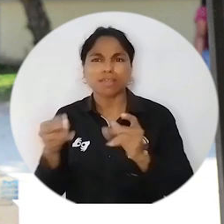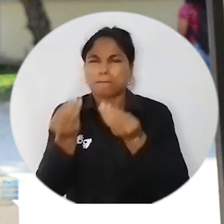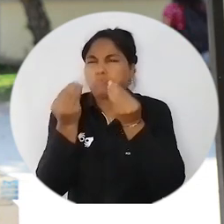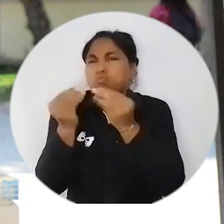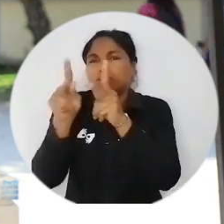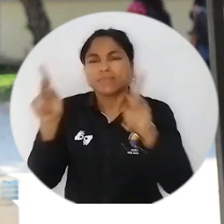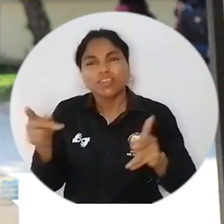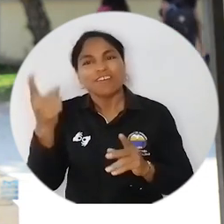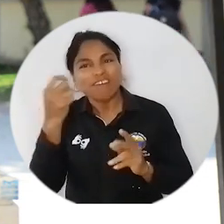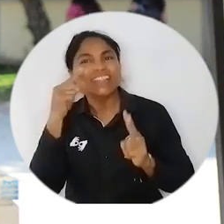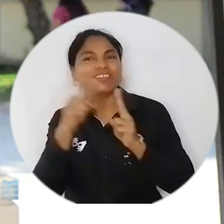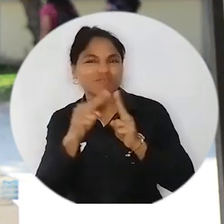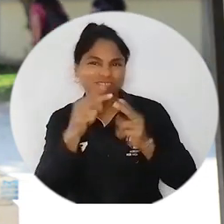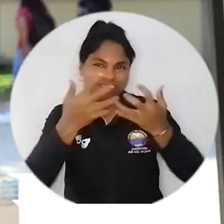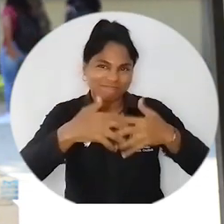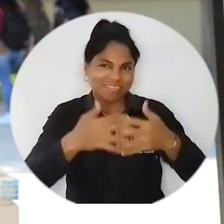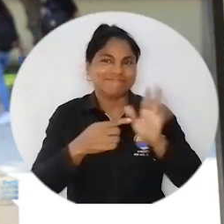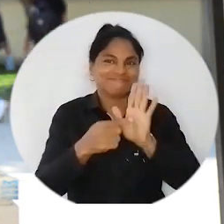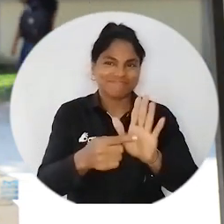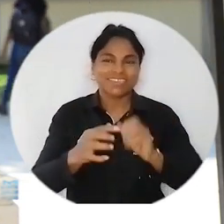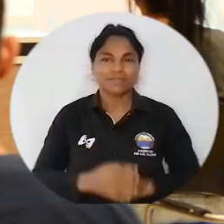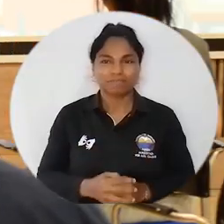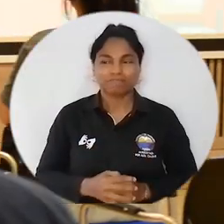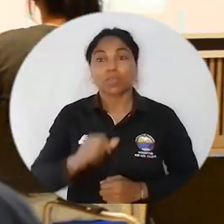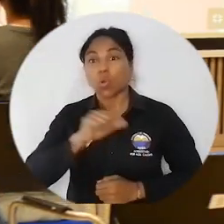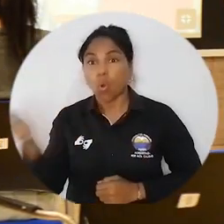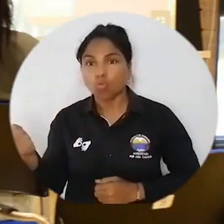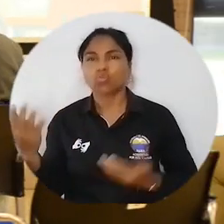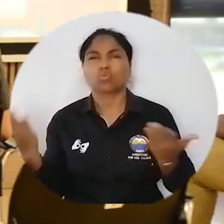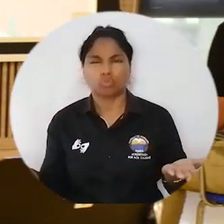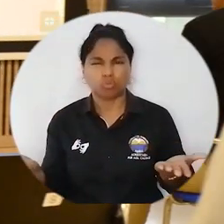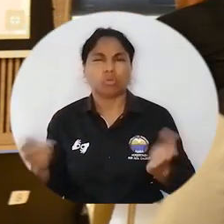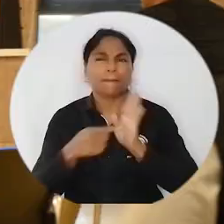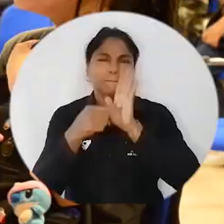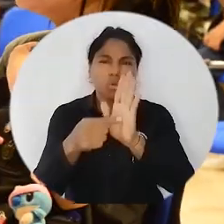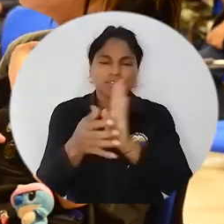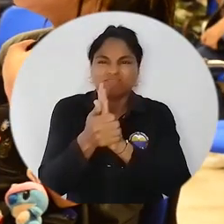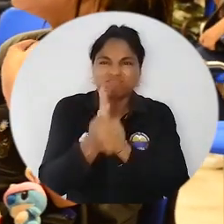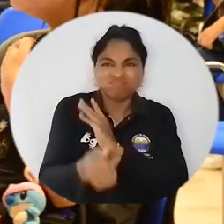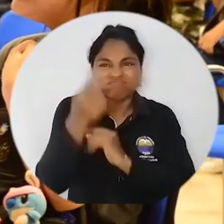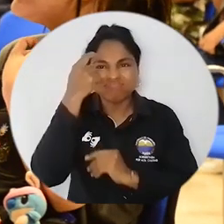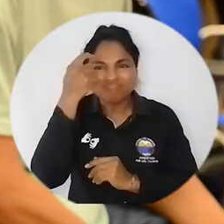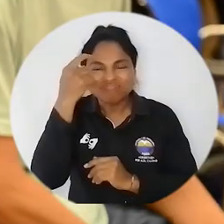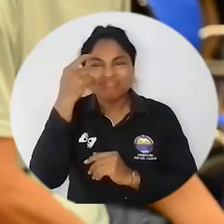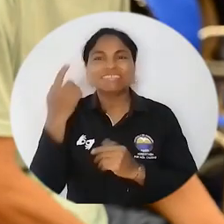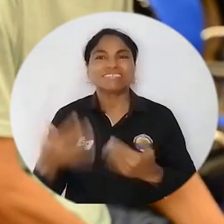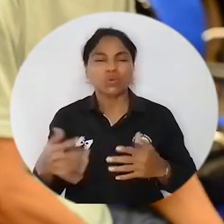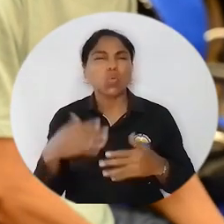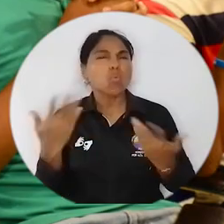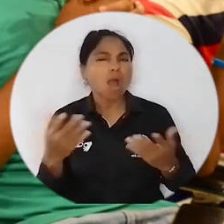aún así siento que no todo el mundo conoce estos emprendimientos increíbles. Otros de los atractivos fueron los espacios para mostrar las habilidades